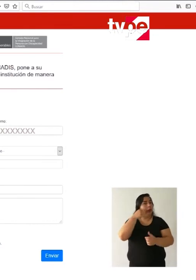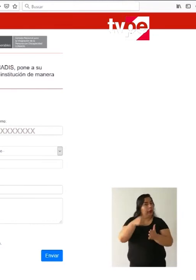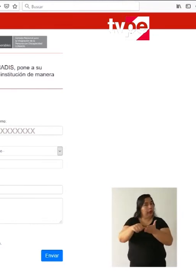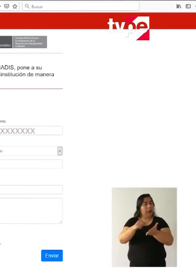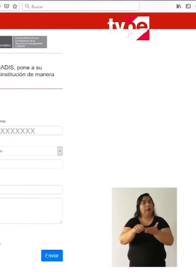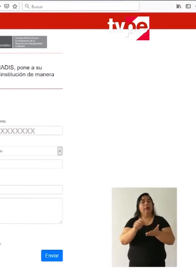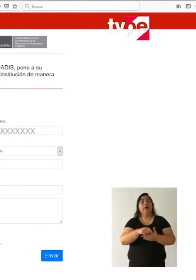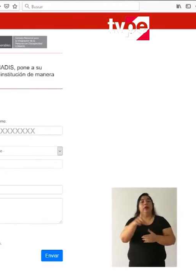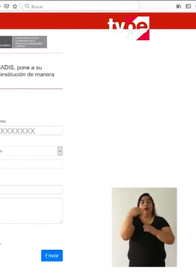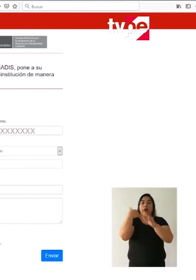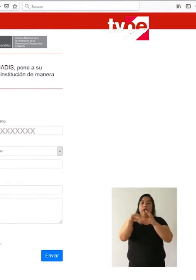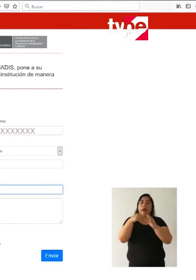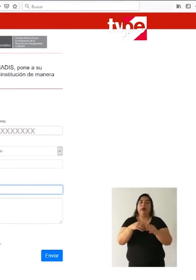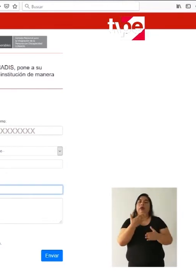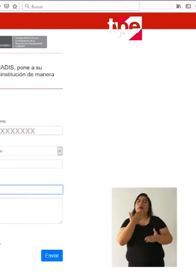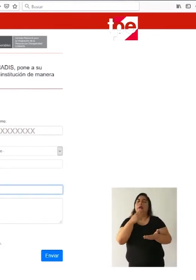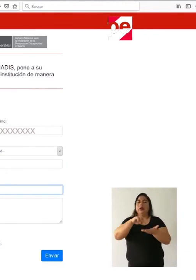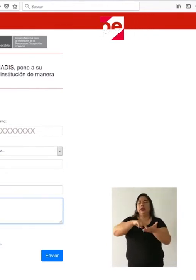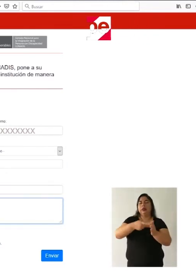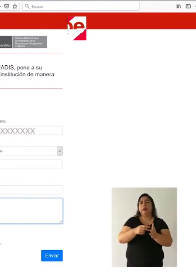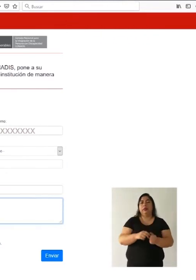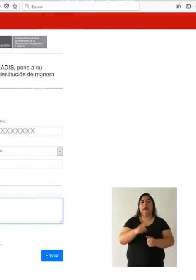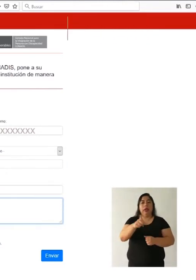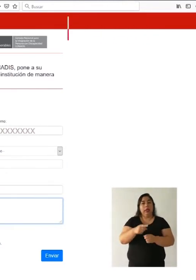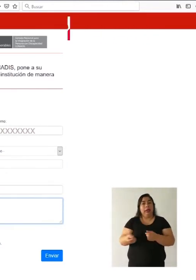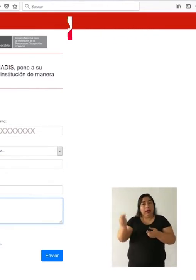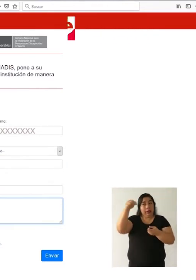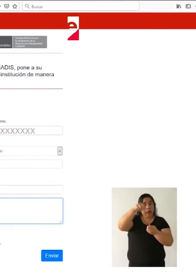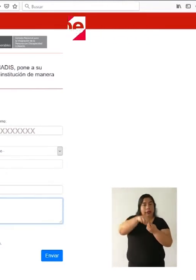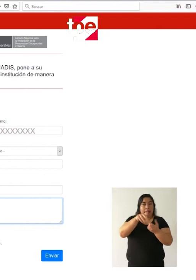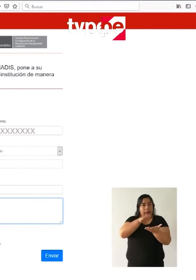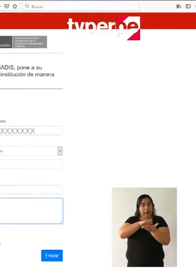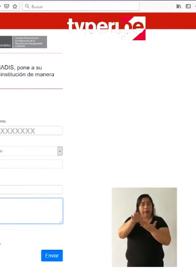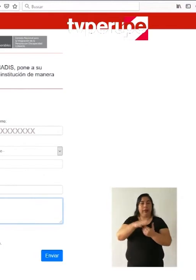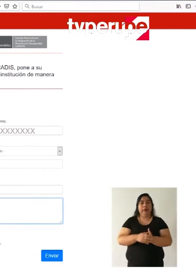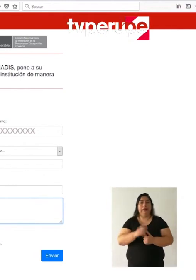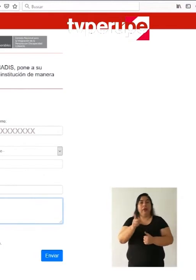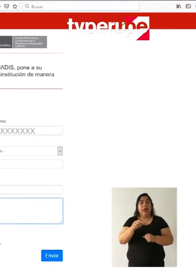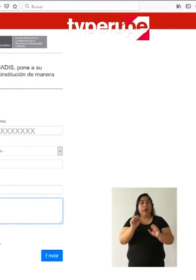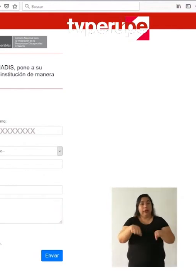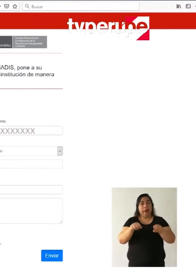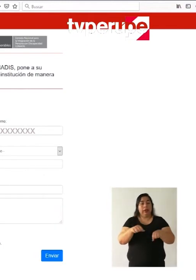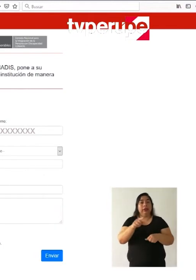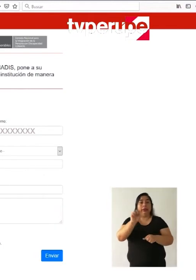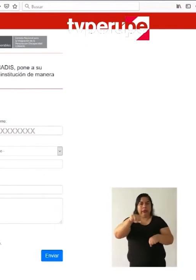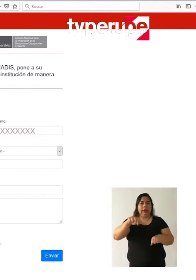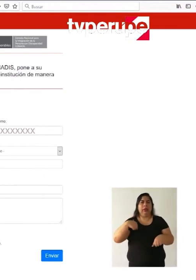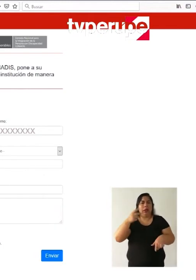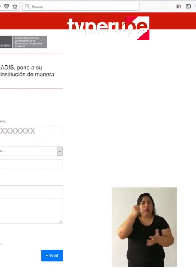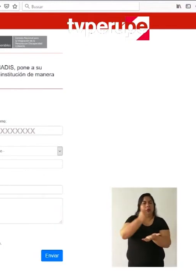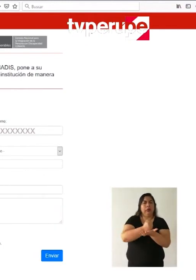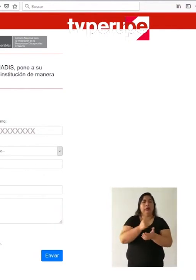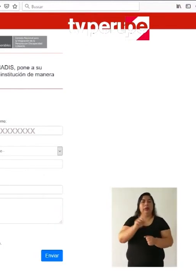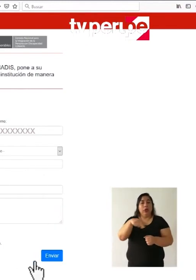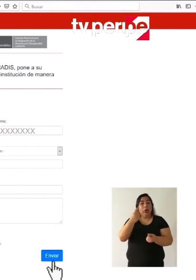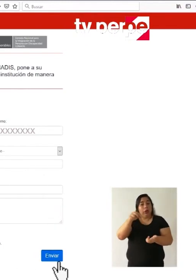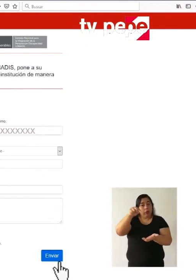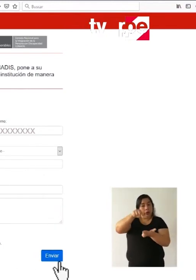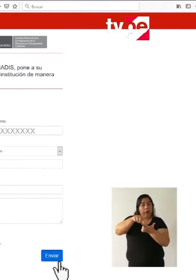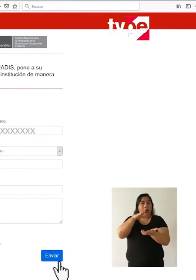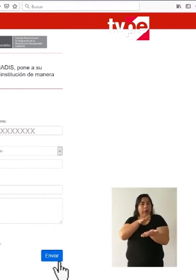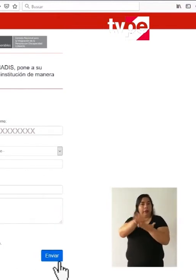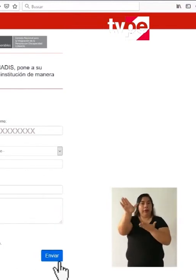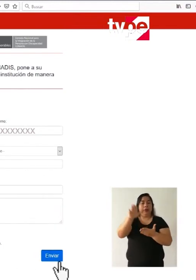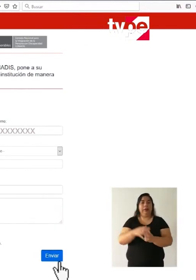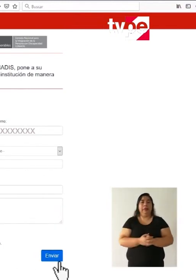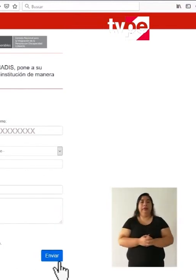número telefónico, correo y asunto. Cargue el archivo a enviar. Haga clic en la autorización y luego haga